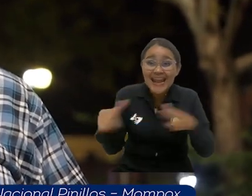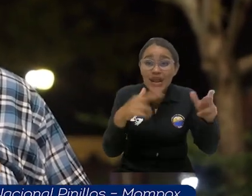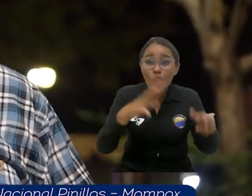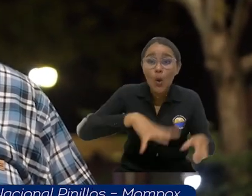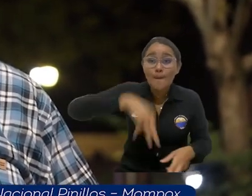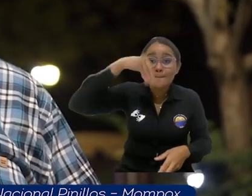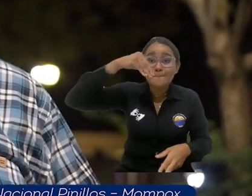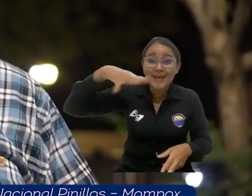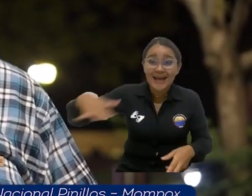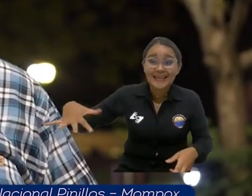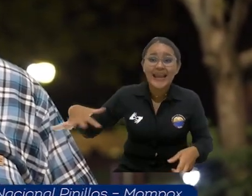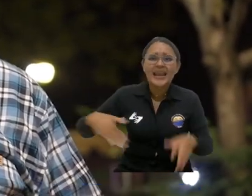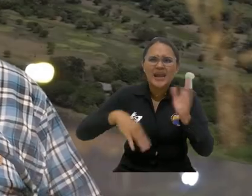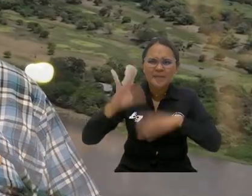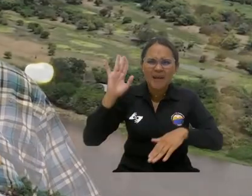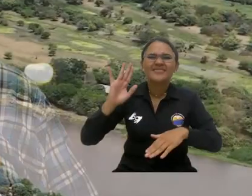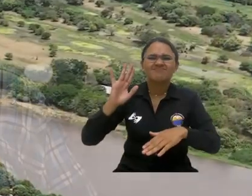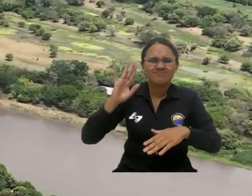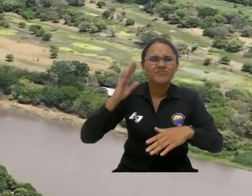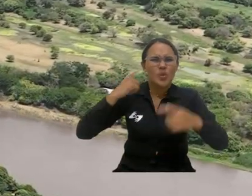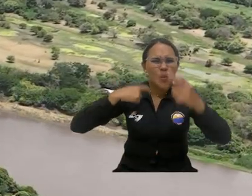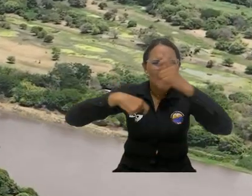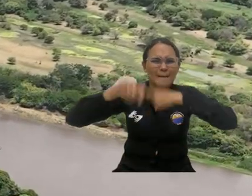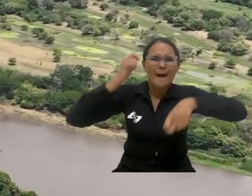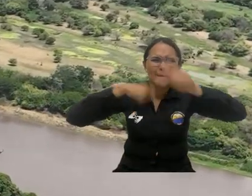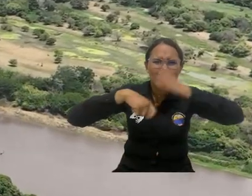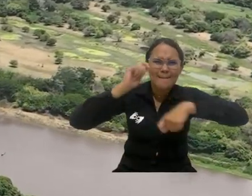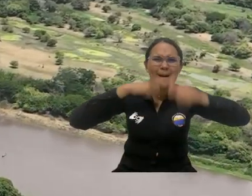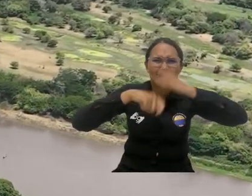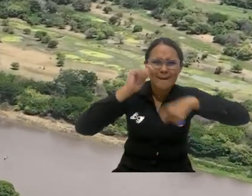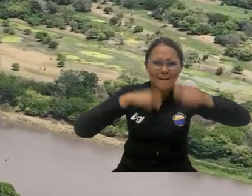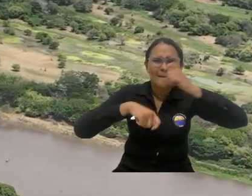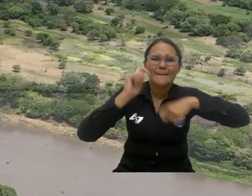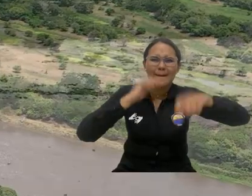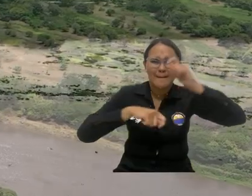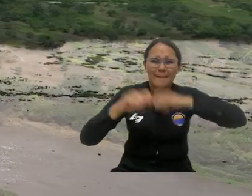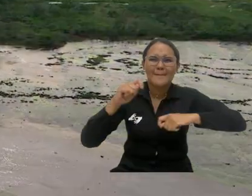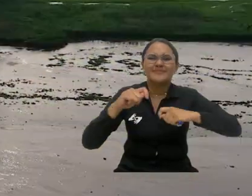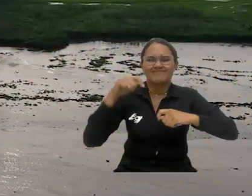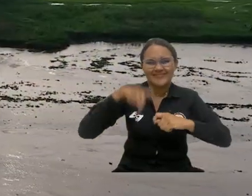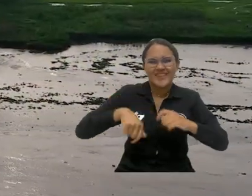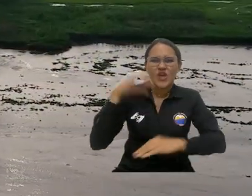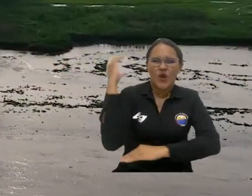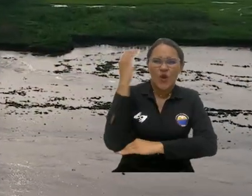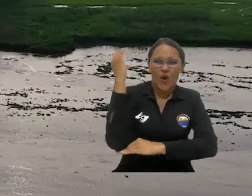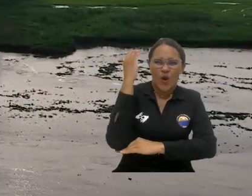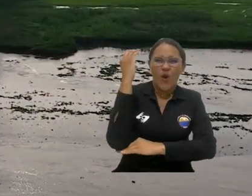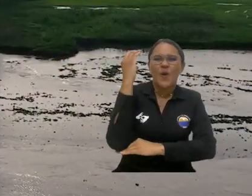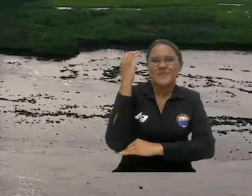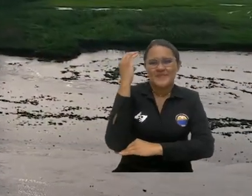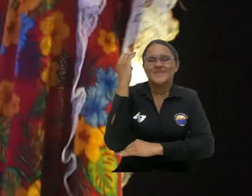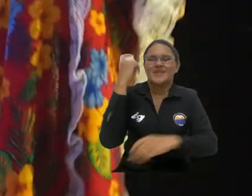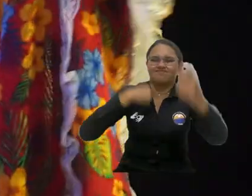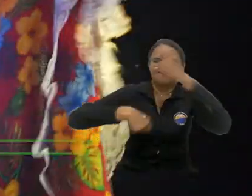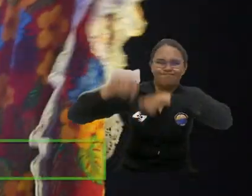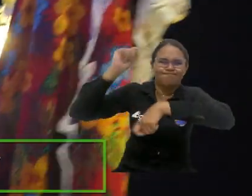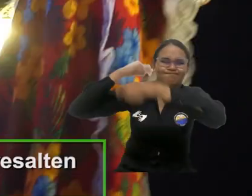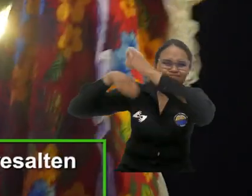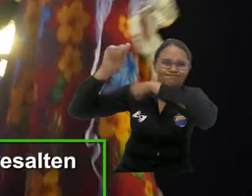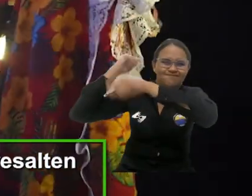...porque a través del río Magdalena se comercializaba desde el exterior... ...hasta el interior de nuestro país.